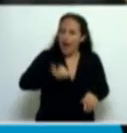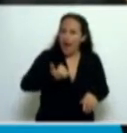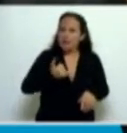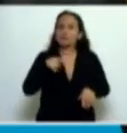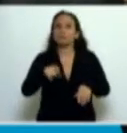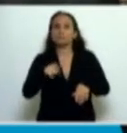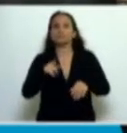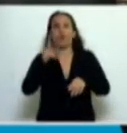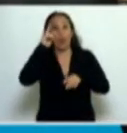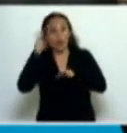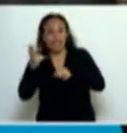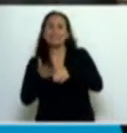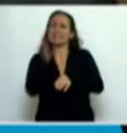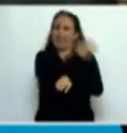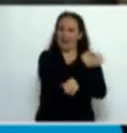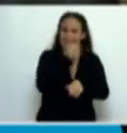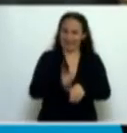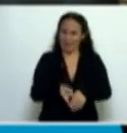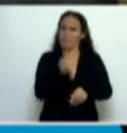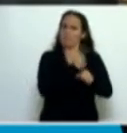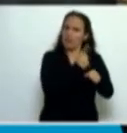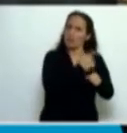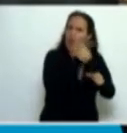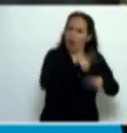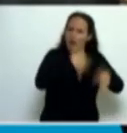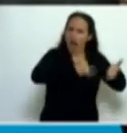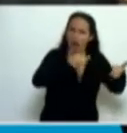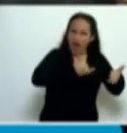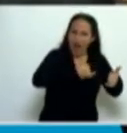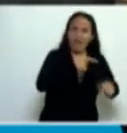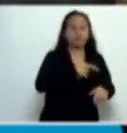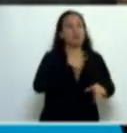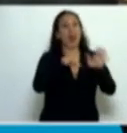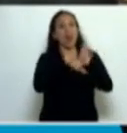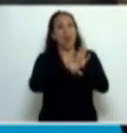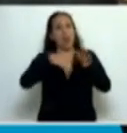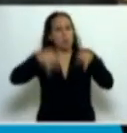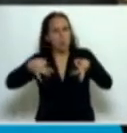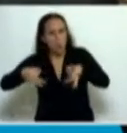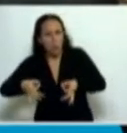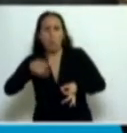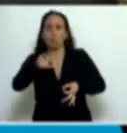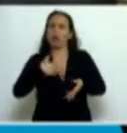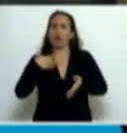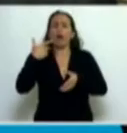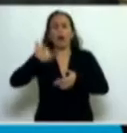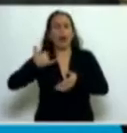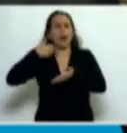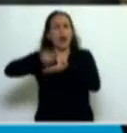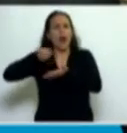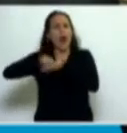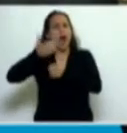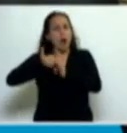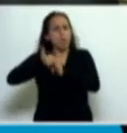anterior al 93 fueron activos y que cumpliendo con la ley hacían aportes obligatorios